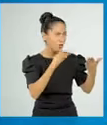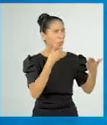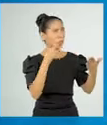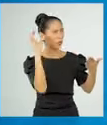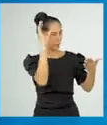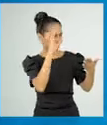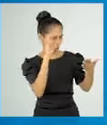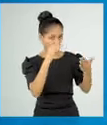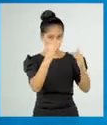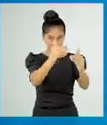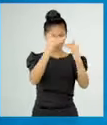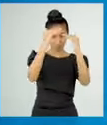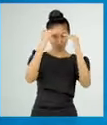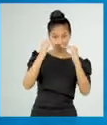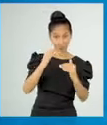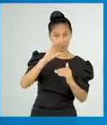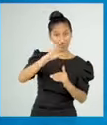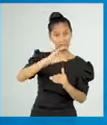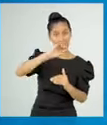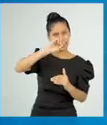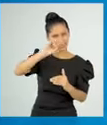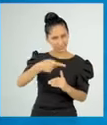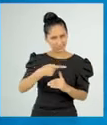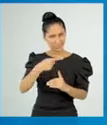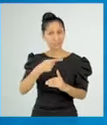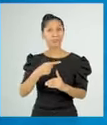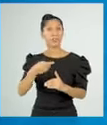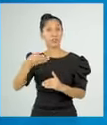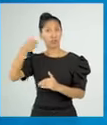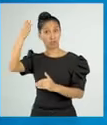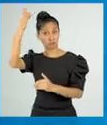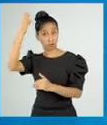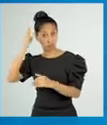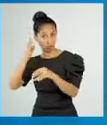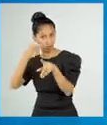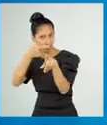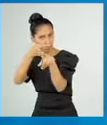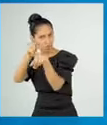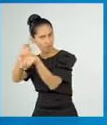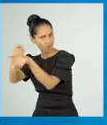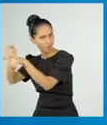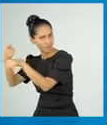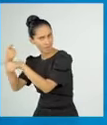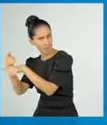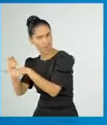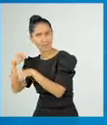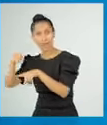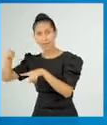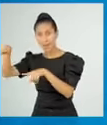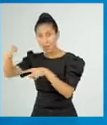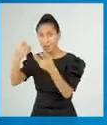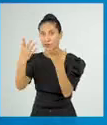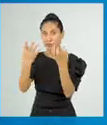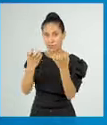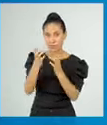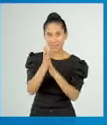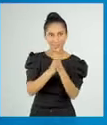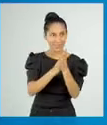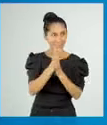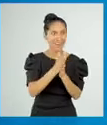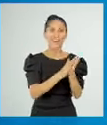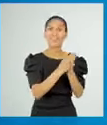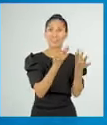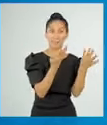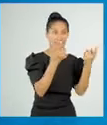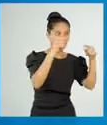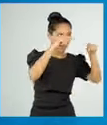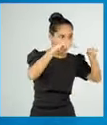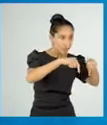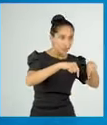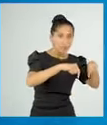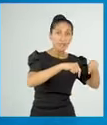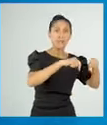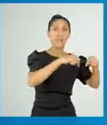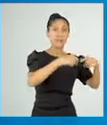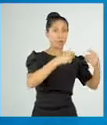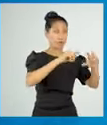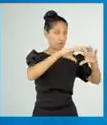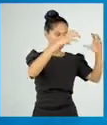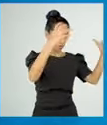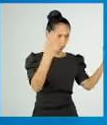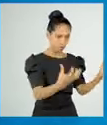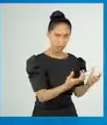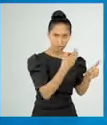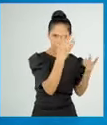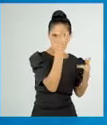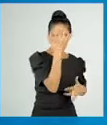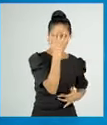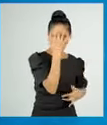Los dioses deseaban que lleguen enfermedades a la Tierra. No lo creo. Más bien Zeus le pidió a la mujer que no abra el